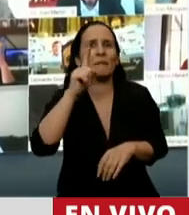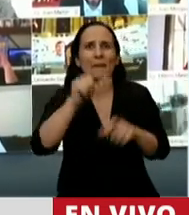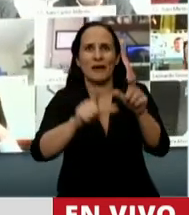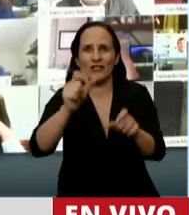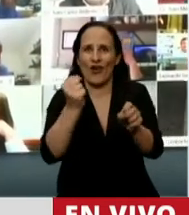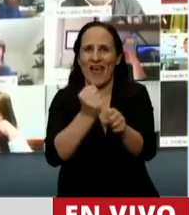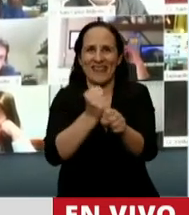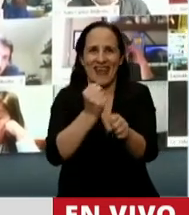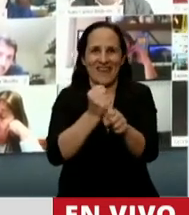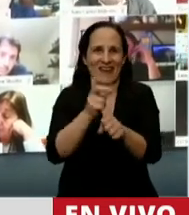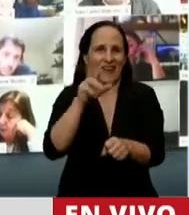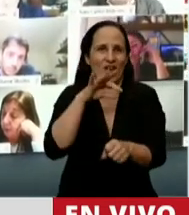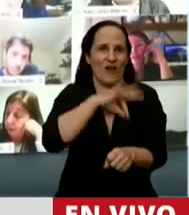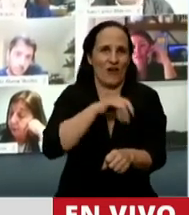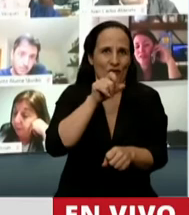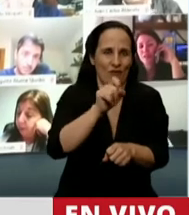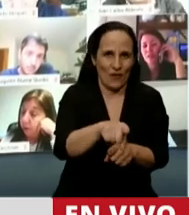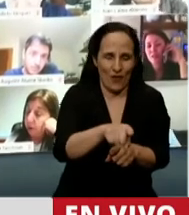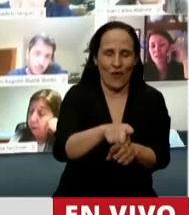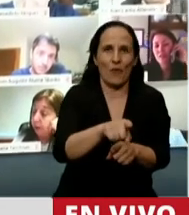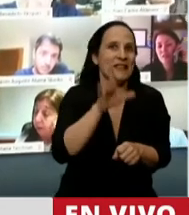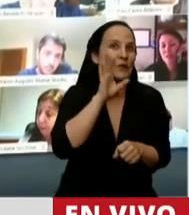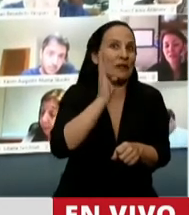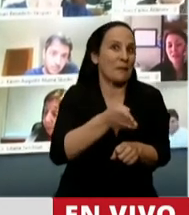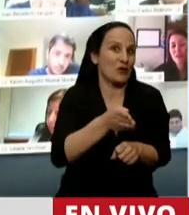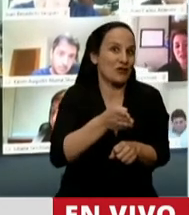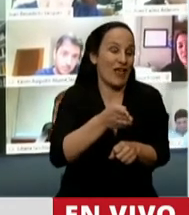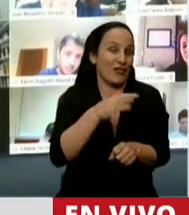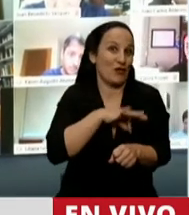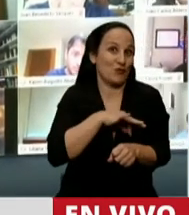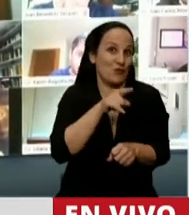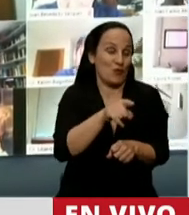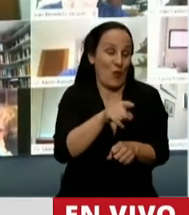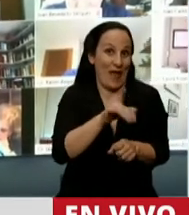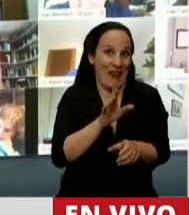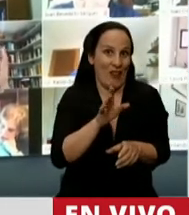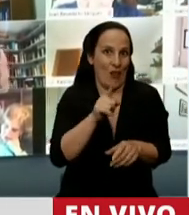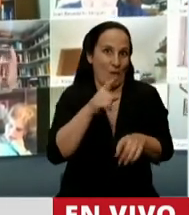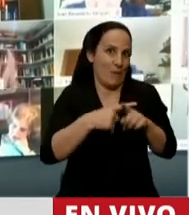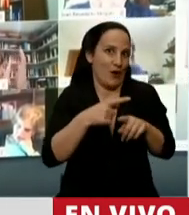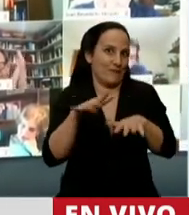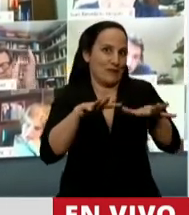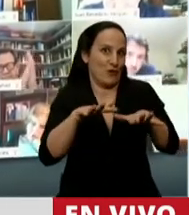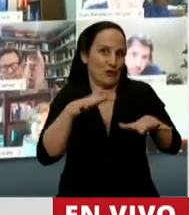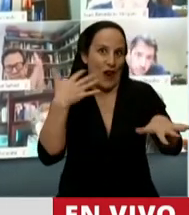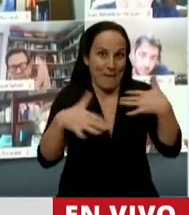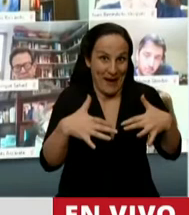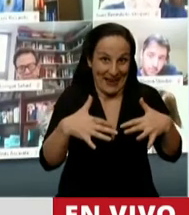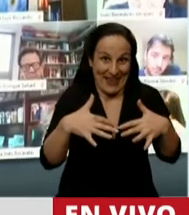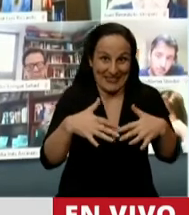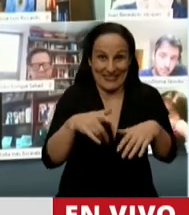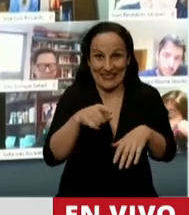de la actividad privada que perciben el 50% de su salario en esta emergencia de la pandemia